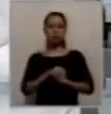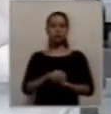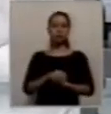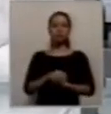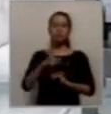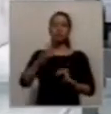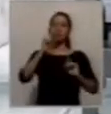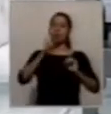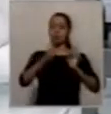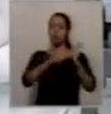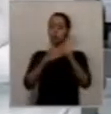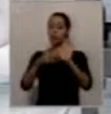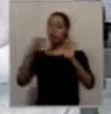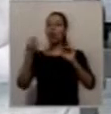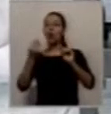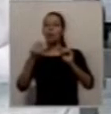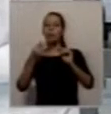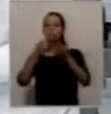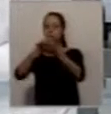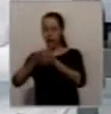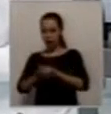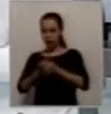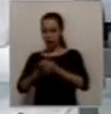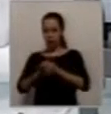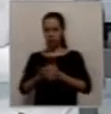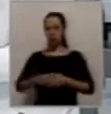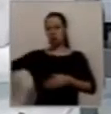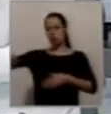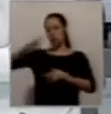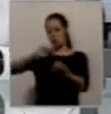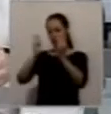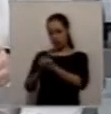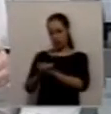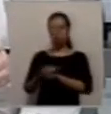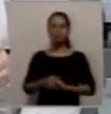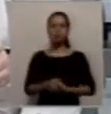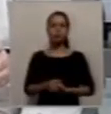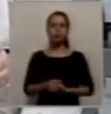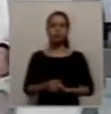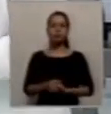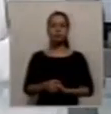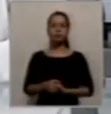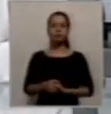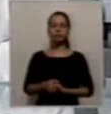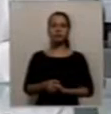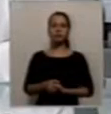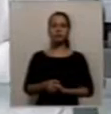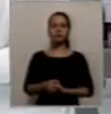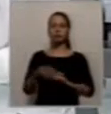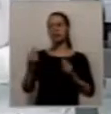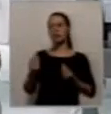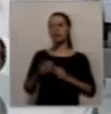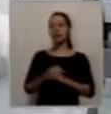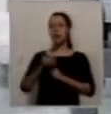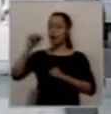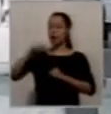hablábamos yo te conté que tenemos más de 700 proyectos de ordenanza desde que nació a actuar como fuerza municipal hace 10 años, digo, esto es parte de eso, aquí no